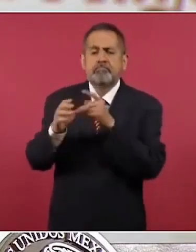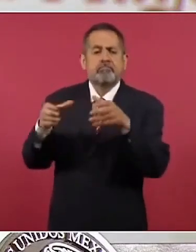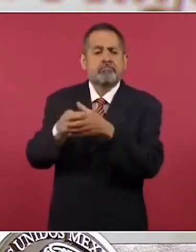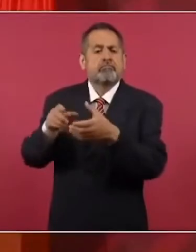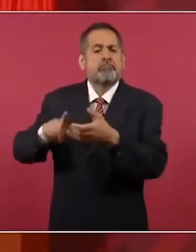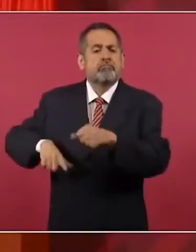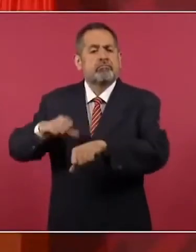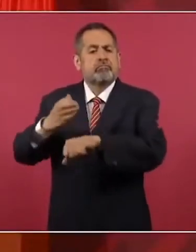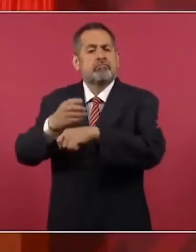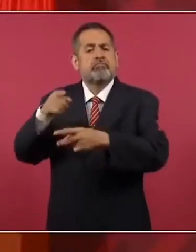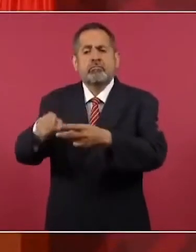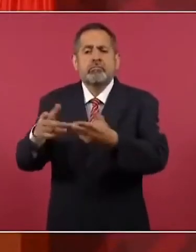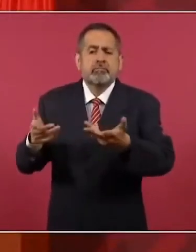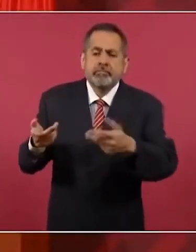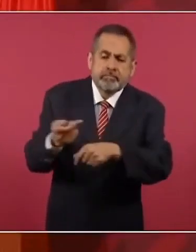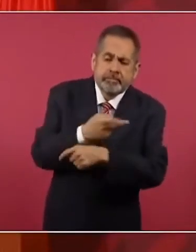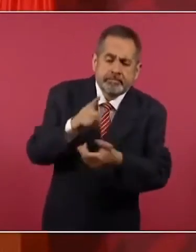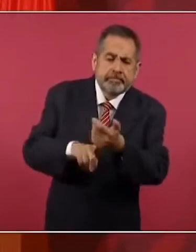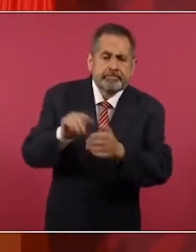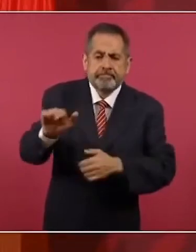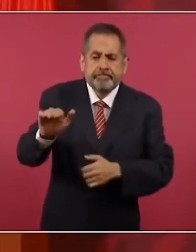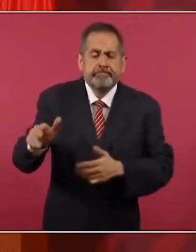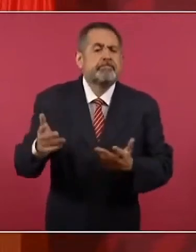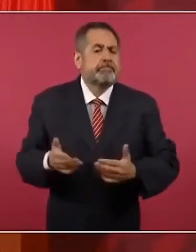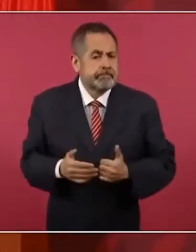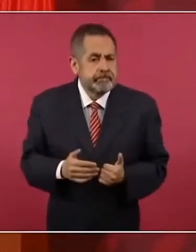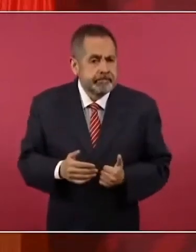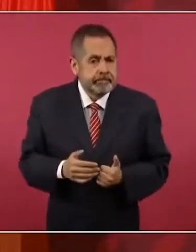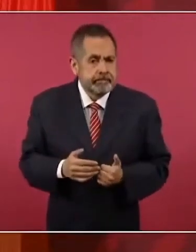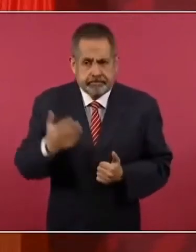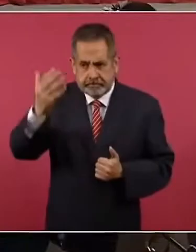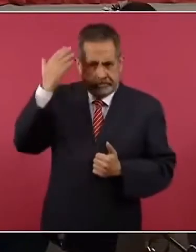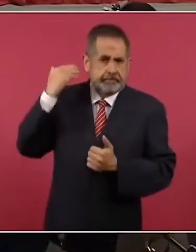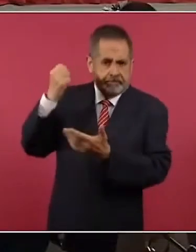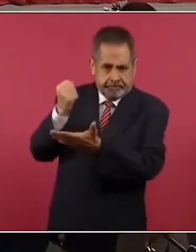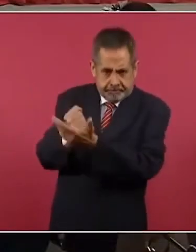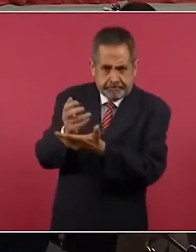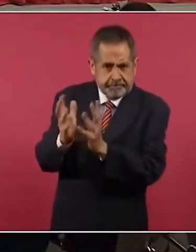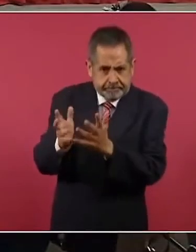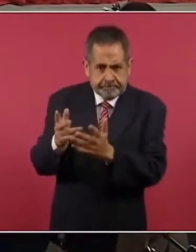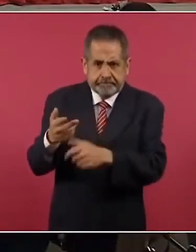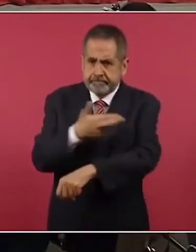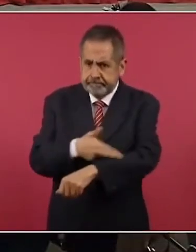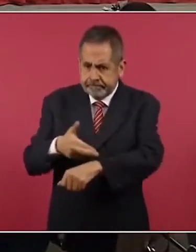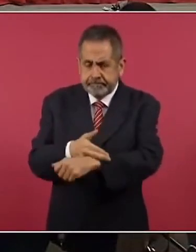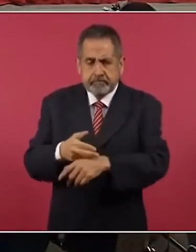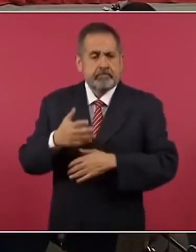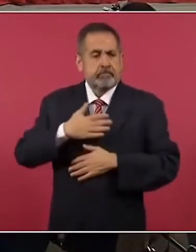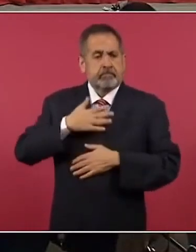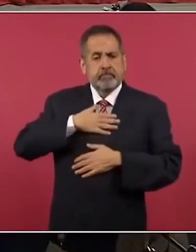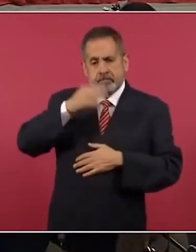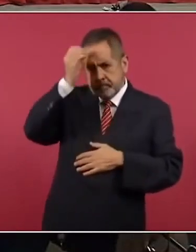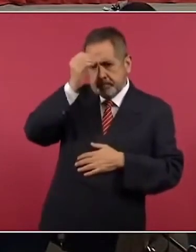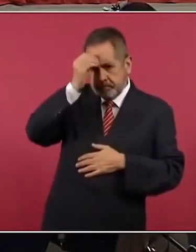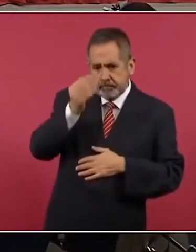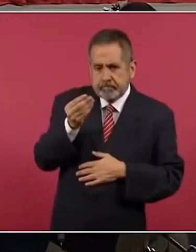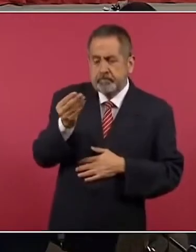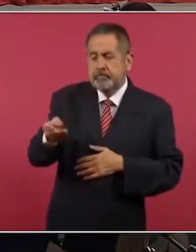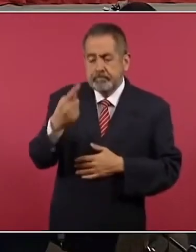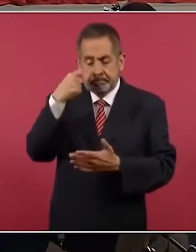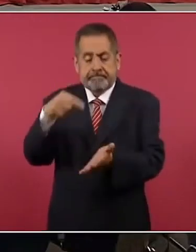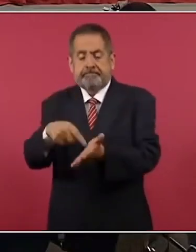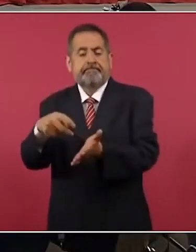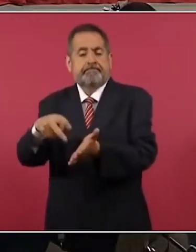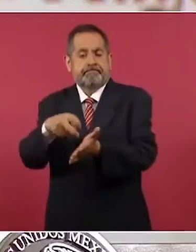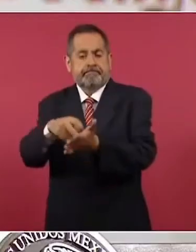de Gobernación y Puntos Constitucionales y vamos a presentar una opinión para que se modifique